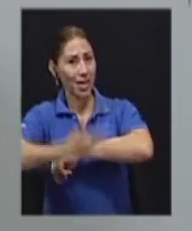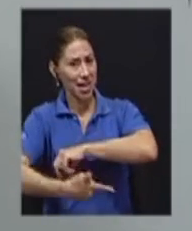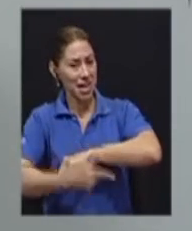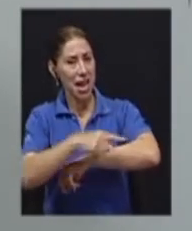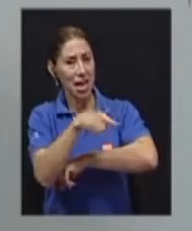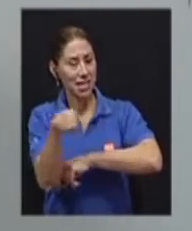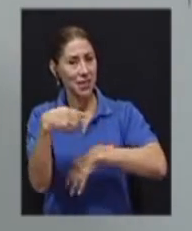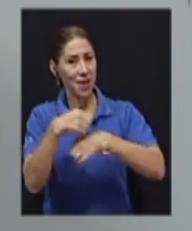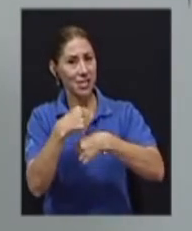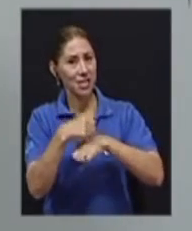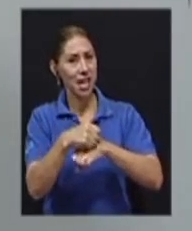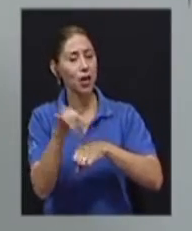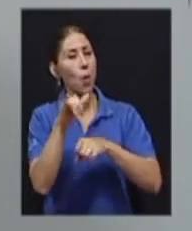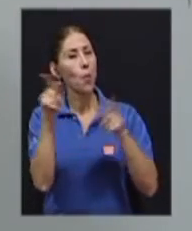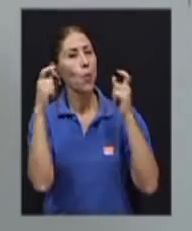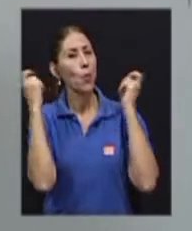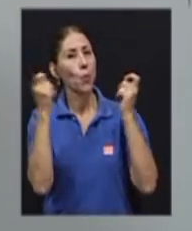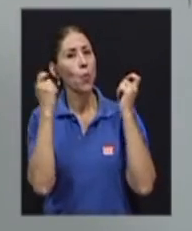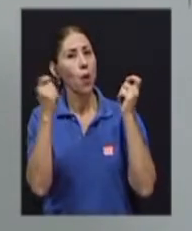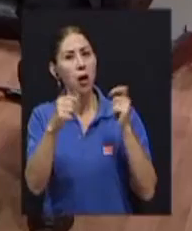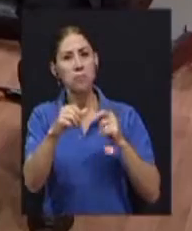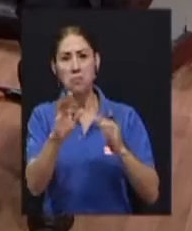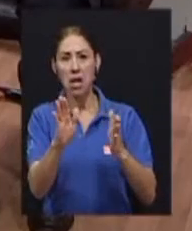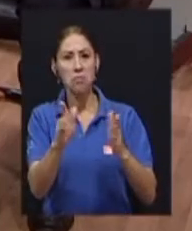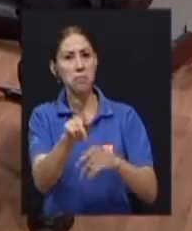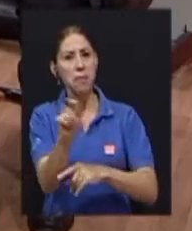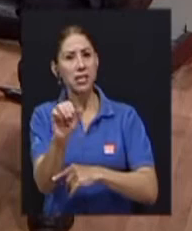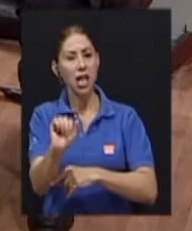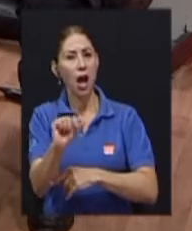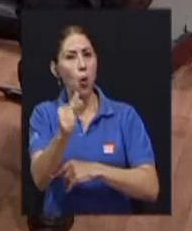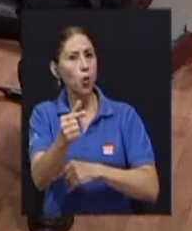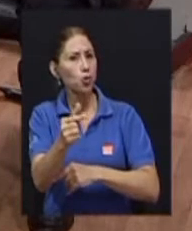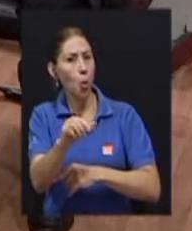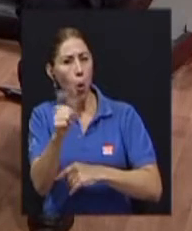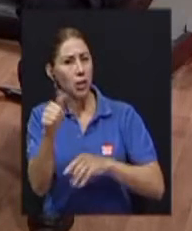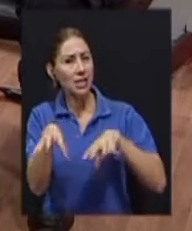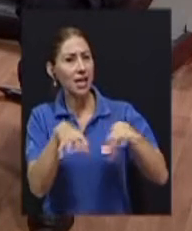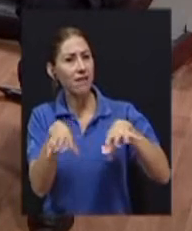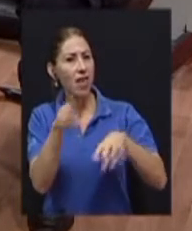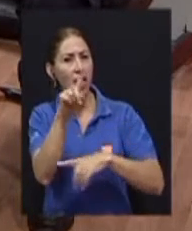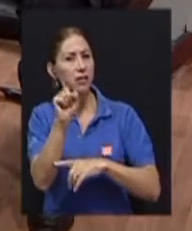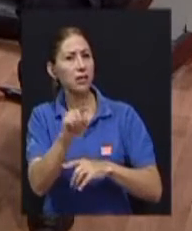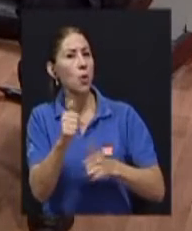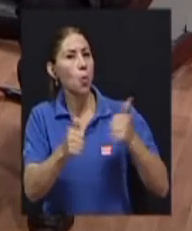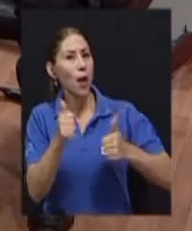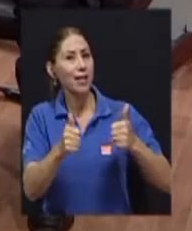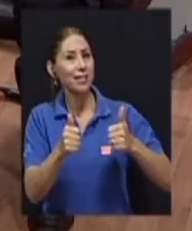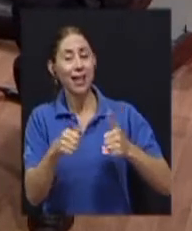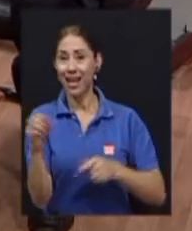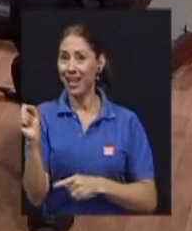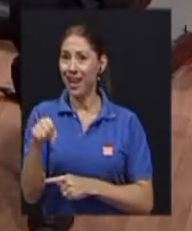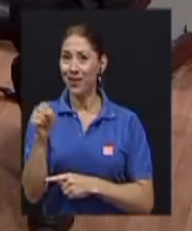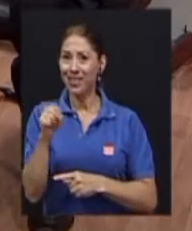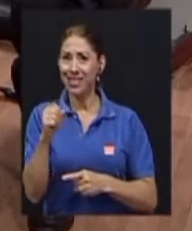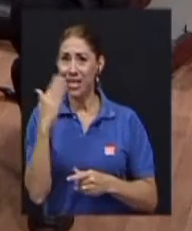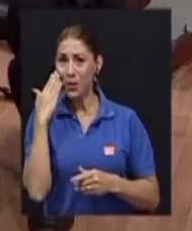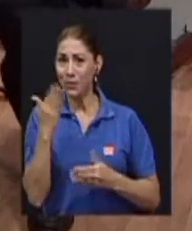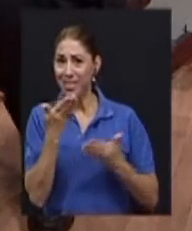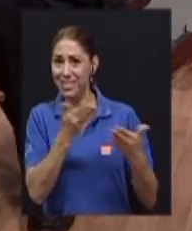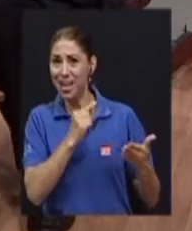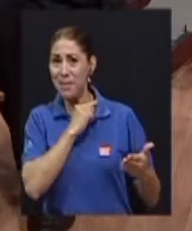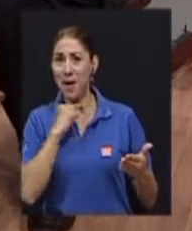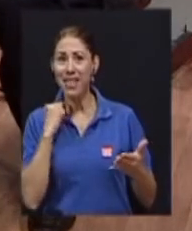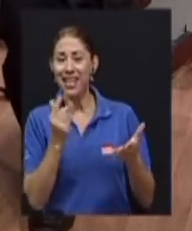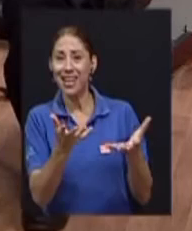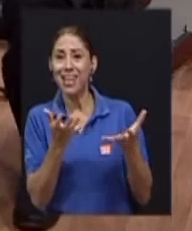otras actividades tienen previstas para el mes de agosto? Claro que sí. No sé si el padre quiere comentar un poquito de las actividades y